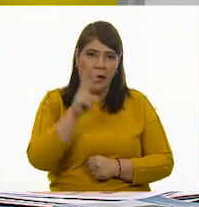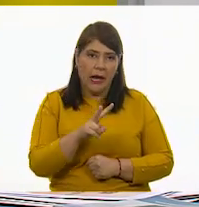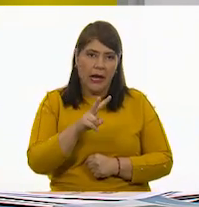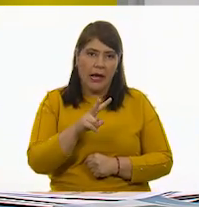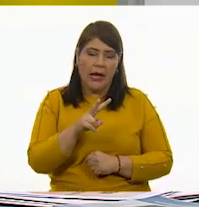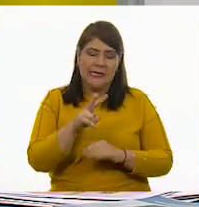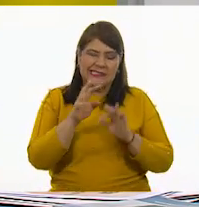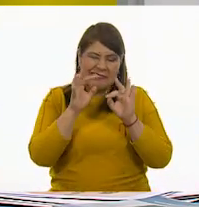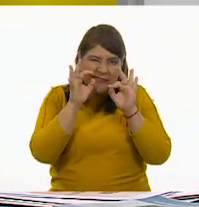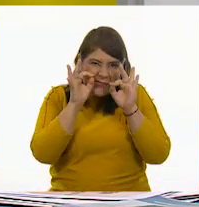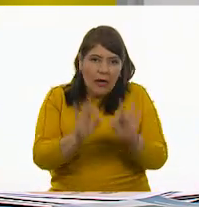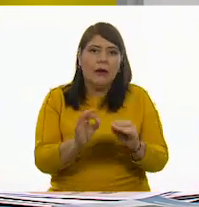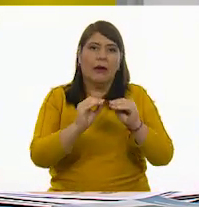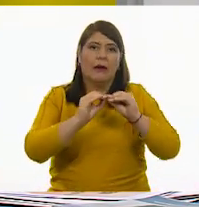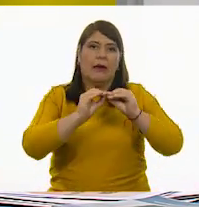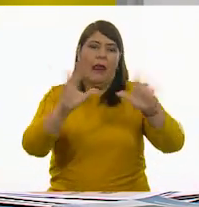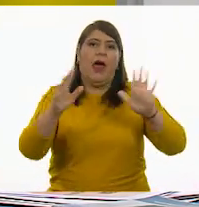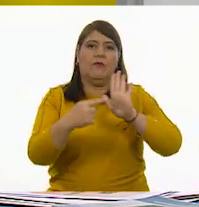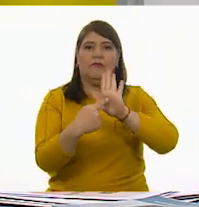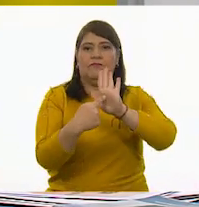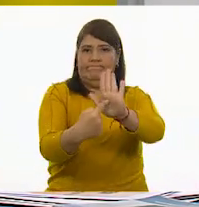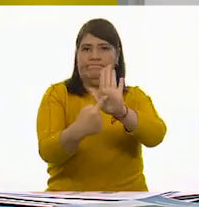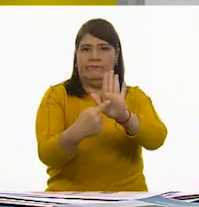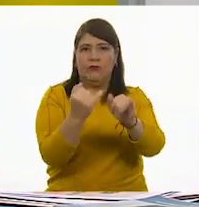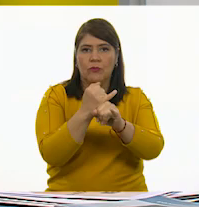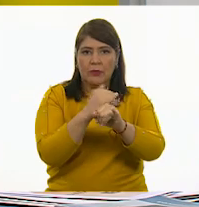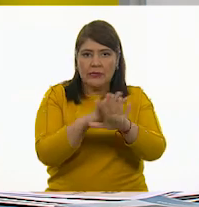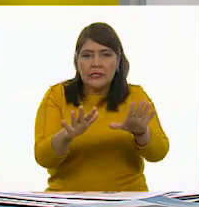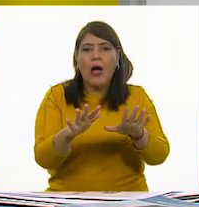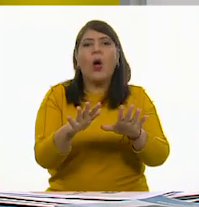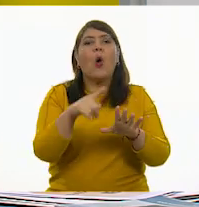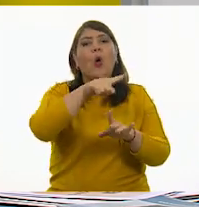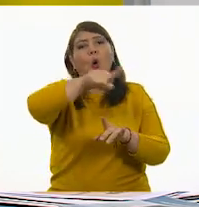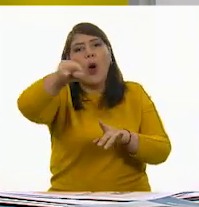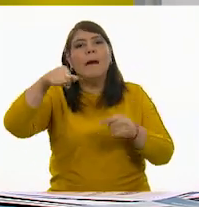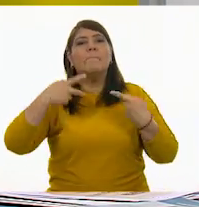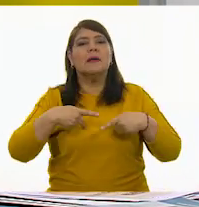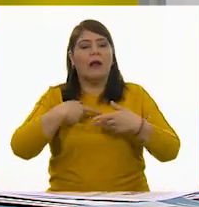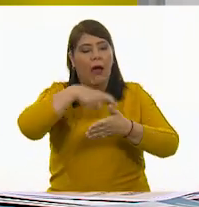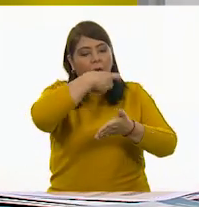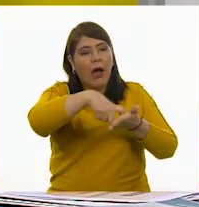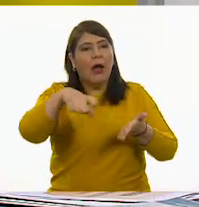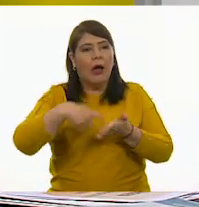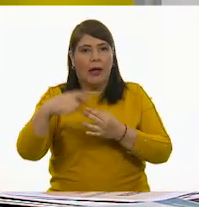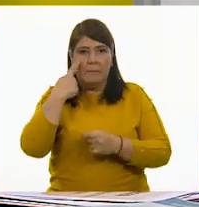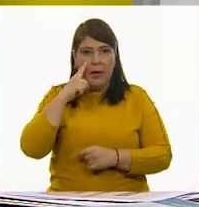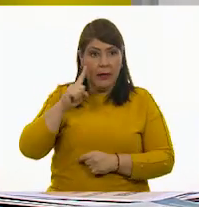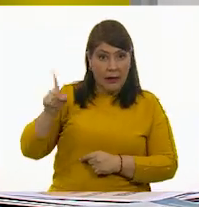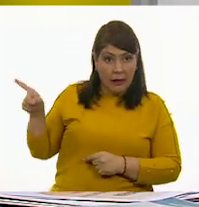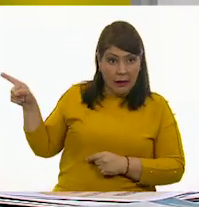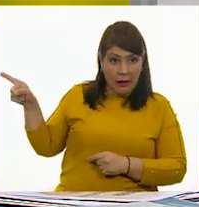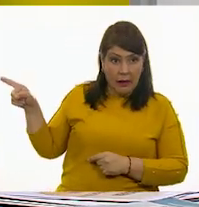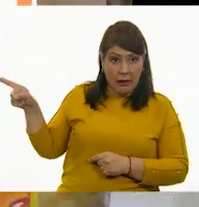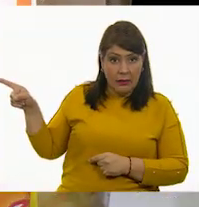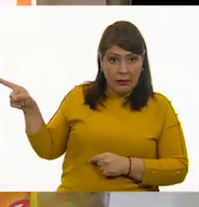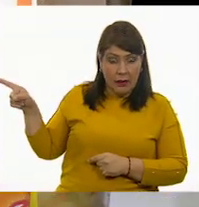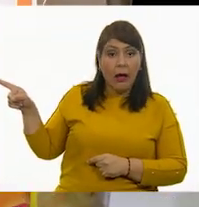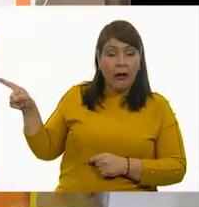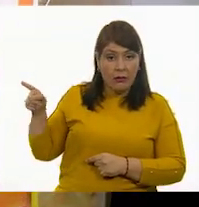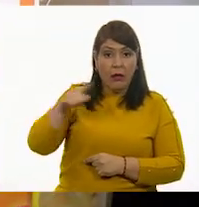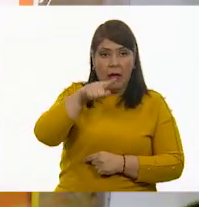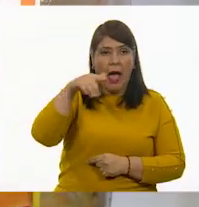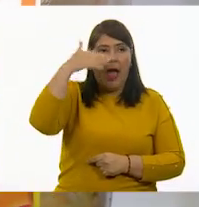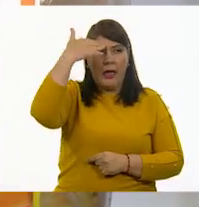explícito. Claro. De lo que están consumiendo. Y aquí las podemos conocer. Si